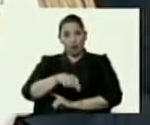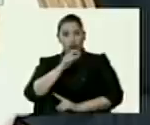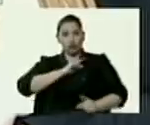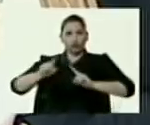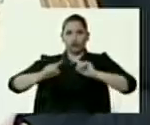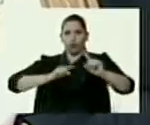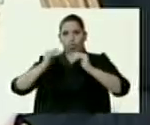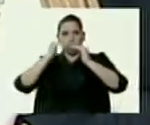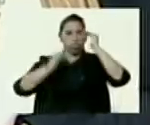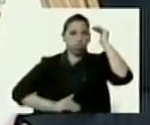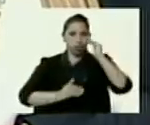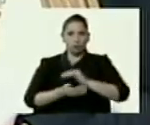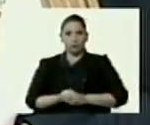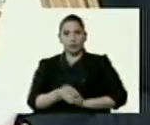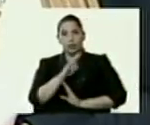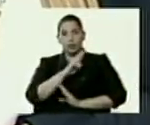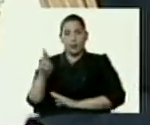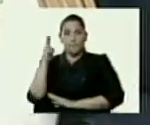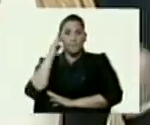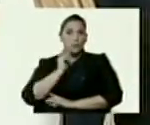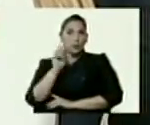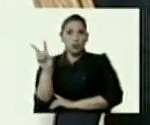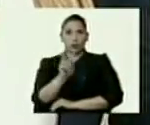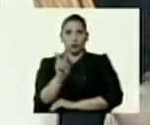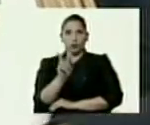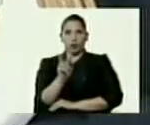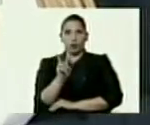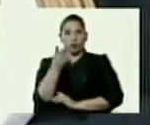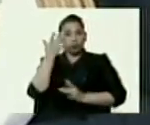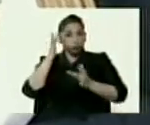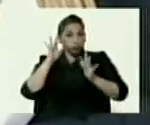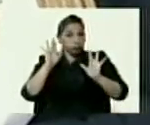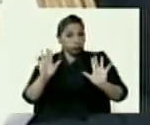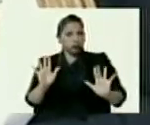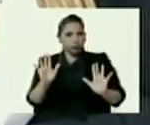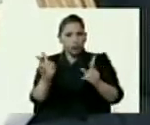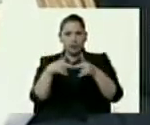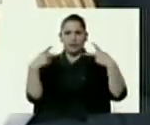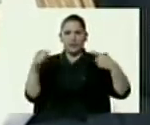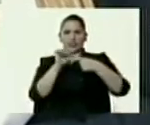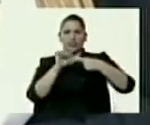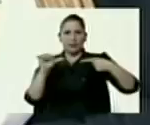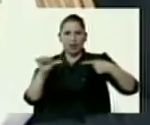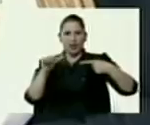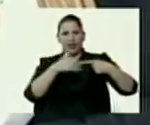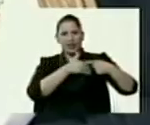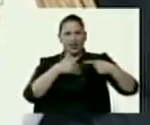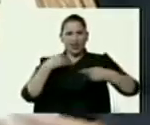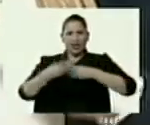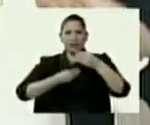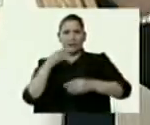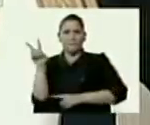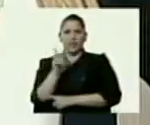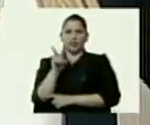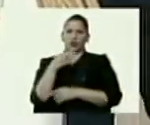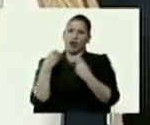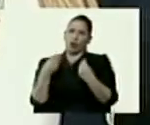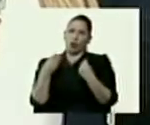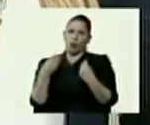desestabilización en la República Bolivariana de Venezuela. Pretende la revista Semana poner a Venezuela como un